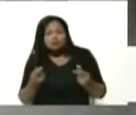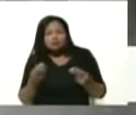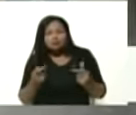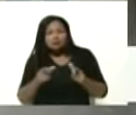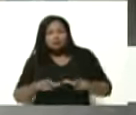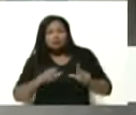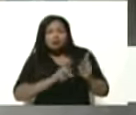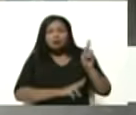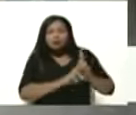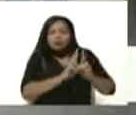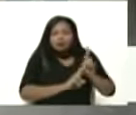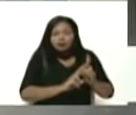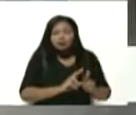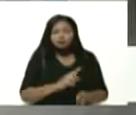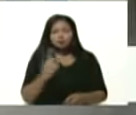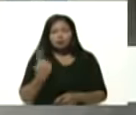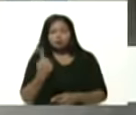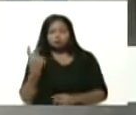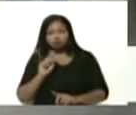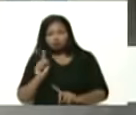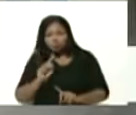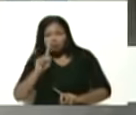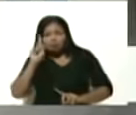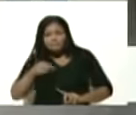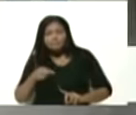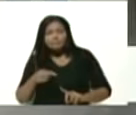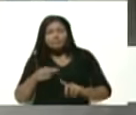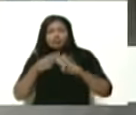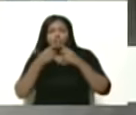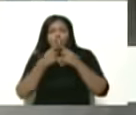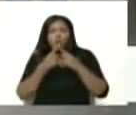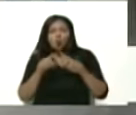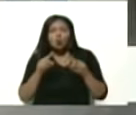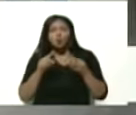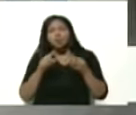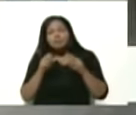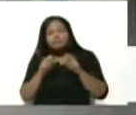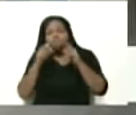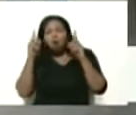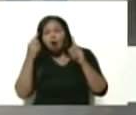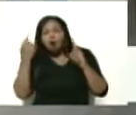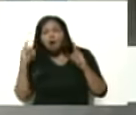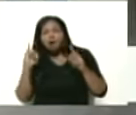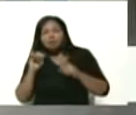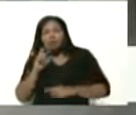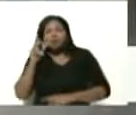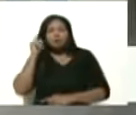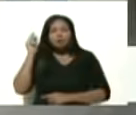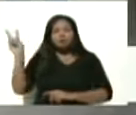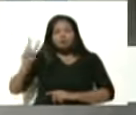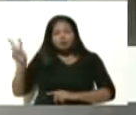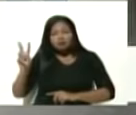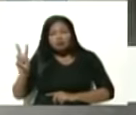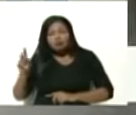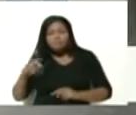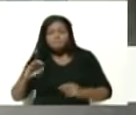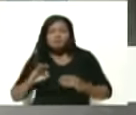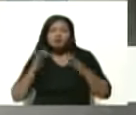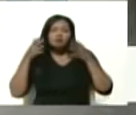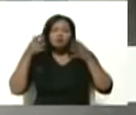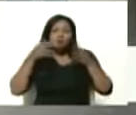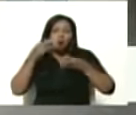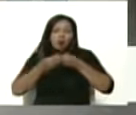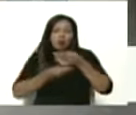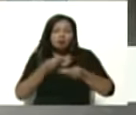planta sino que también en la inventiva de la mujer venezolana para formular